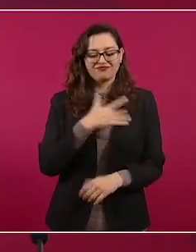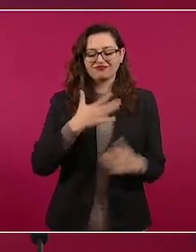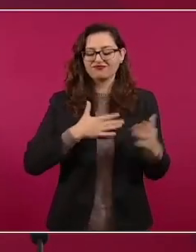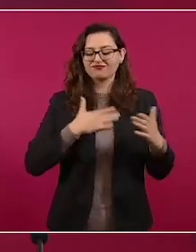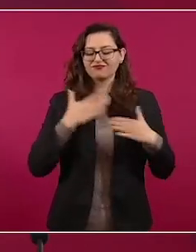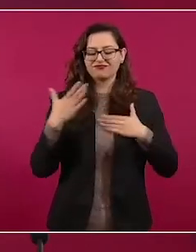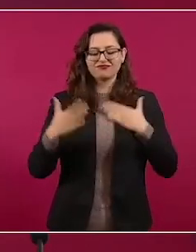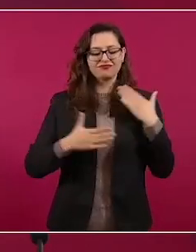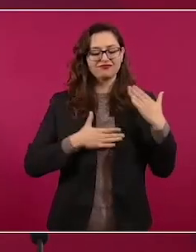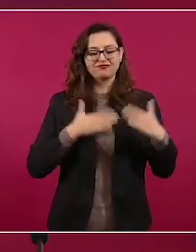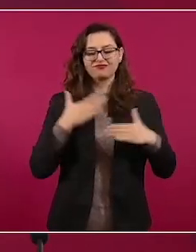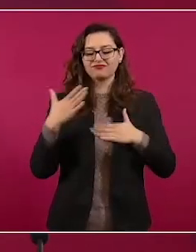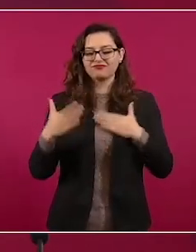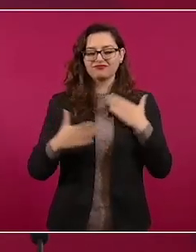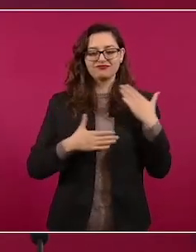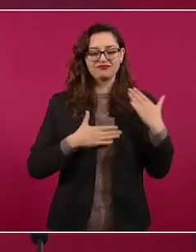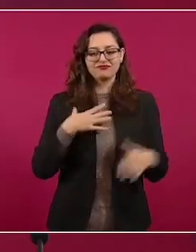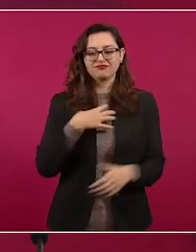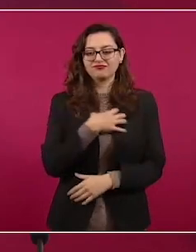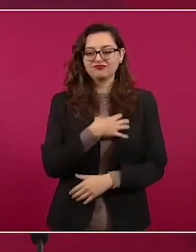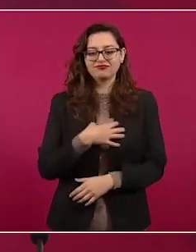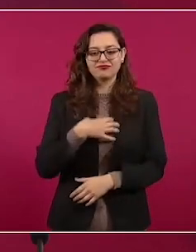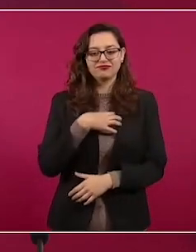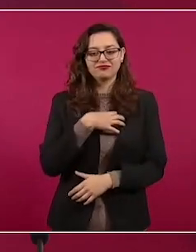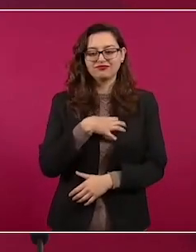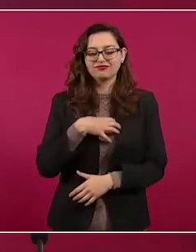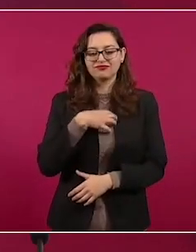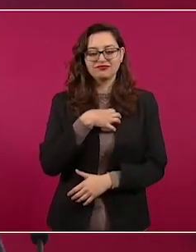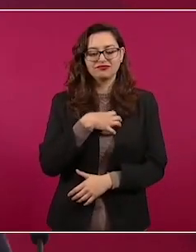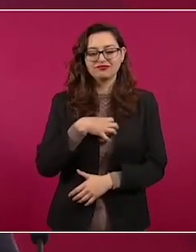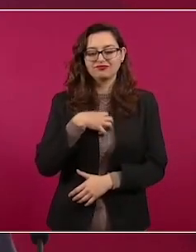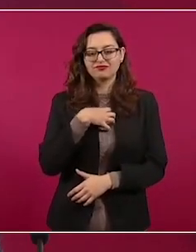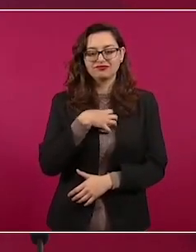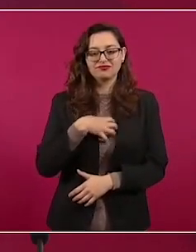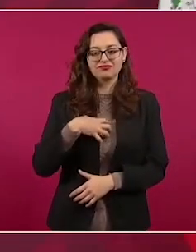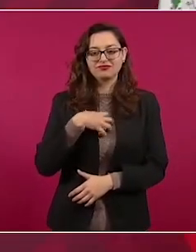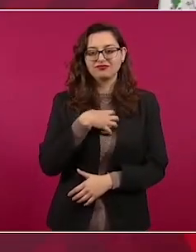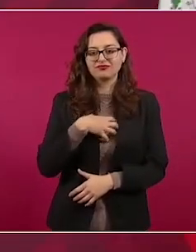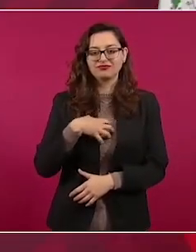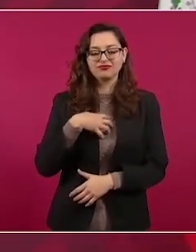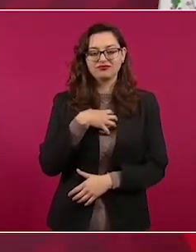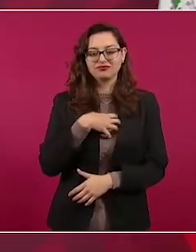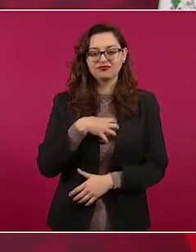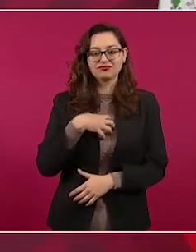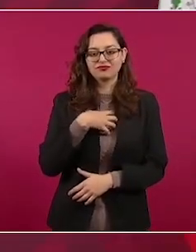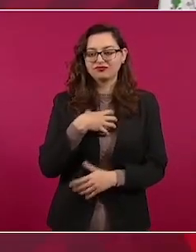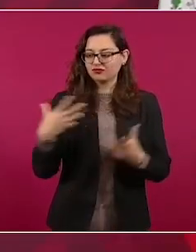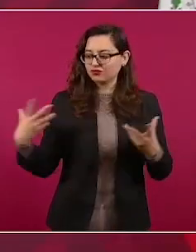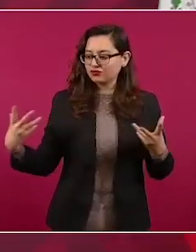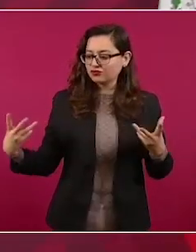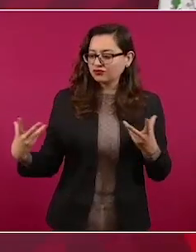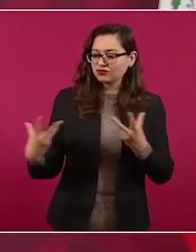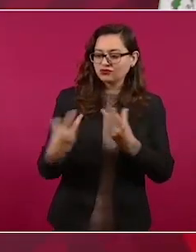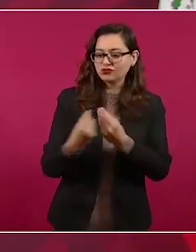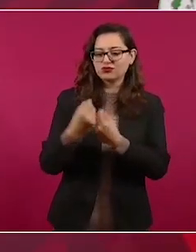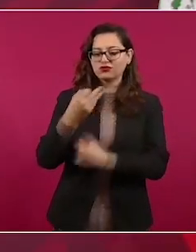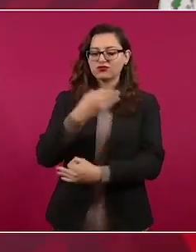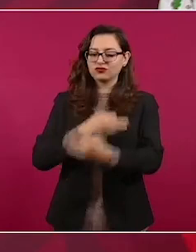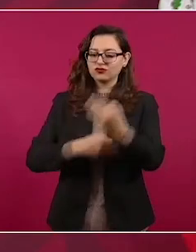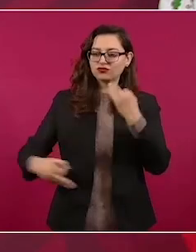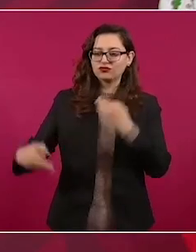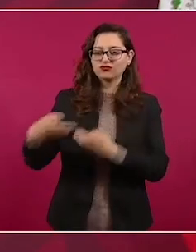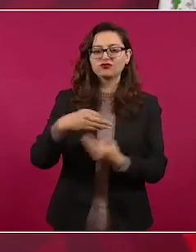de estar entre todos apoyando a los más pobres.